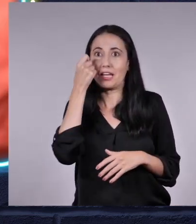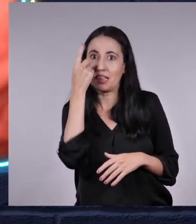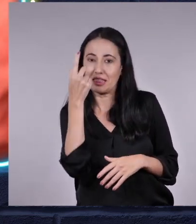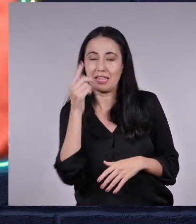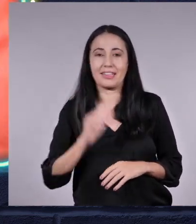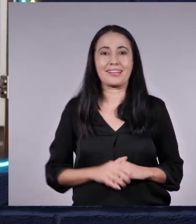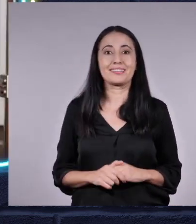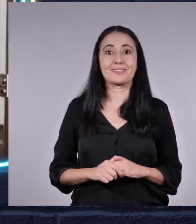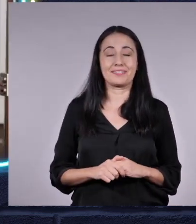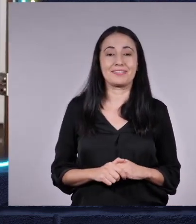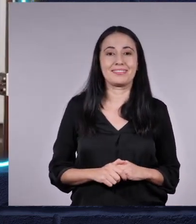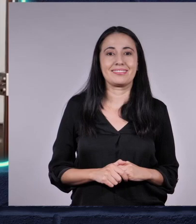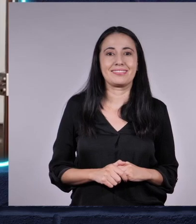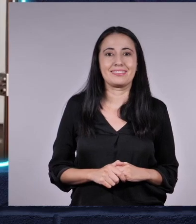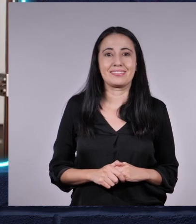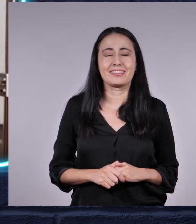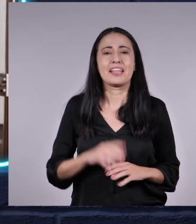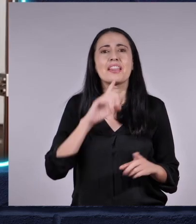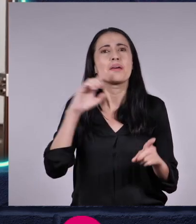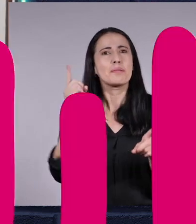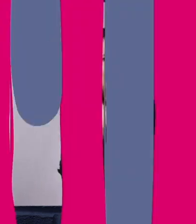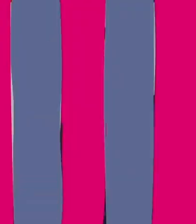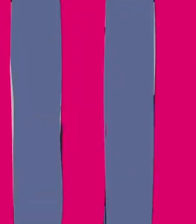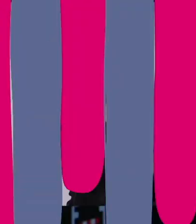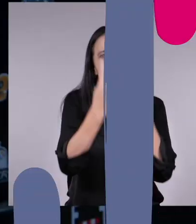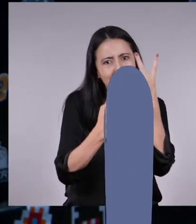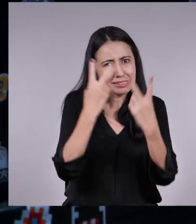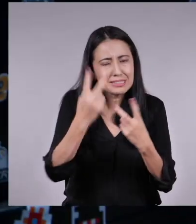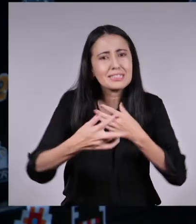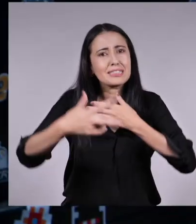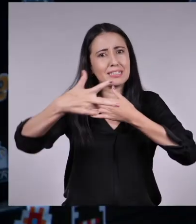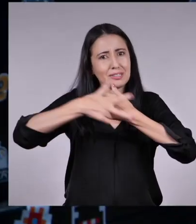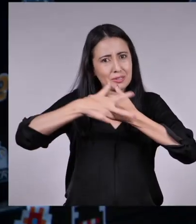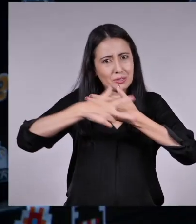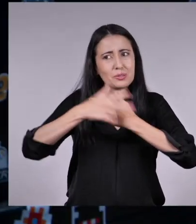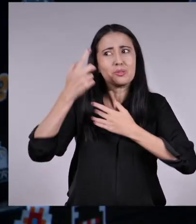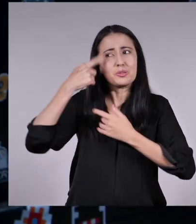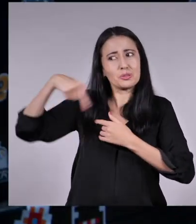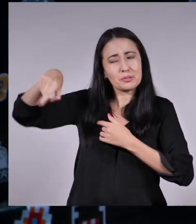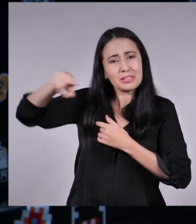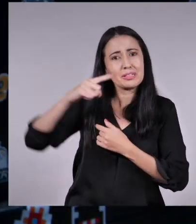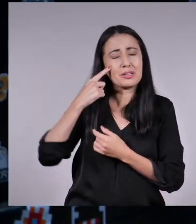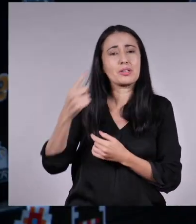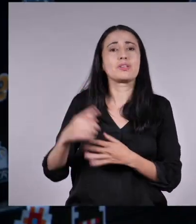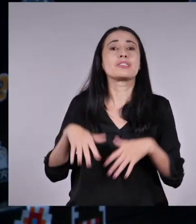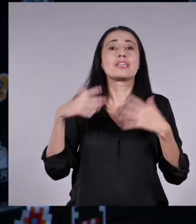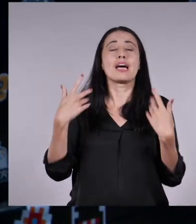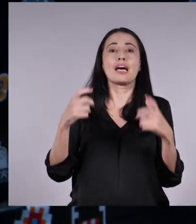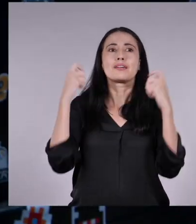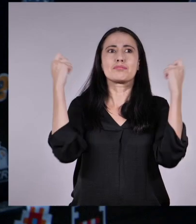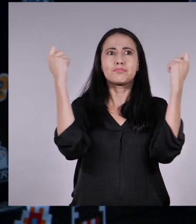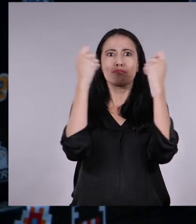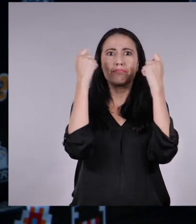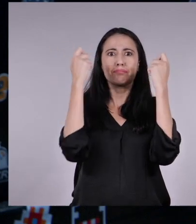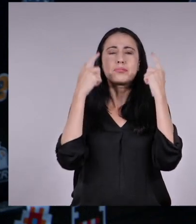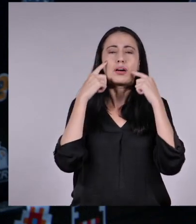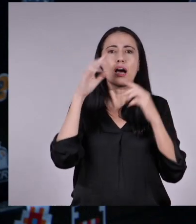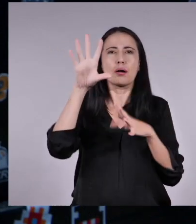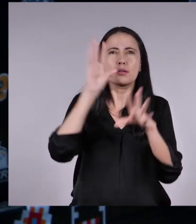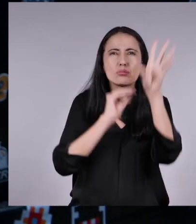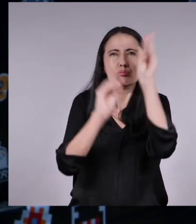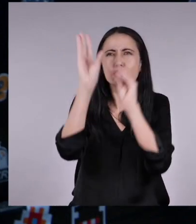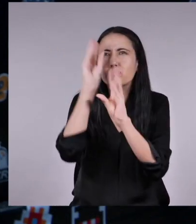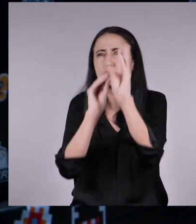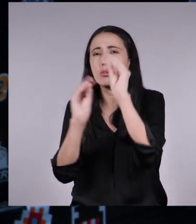perfectamente. En serio, dense una vuelta por ahí. Es súper entretenido. Y no te das ni cuenta de que estás